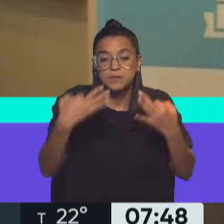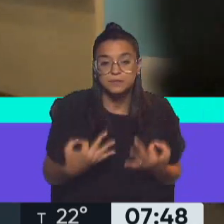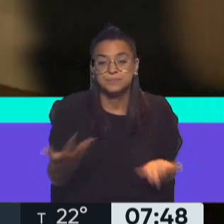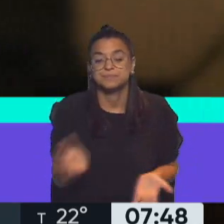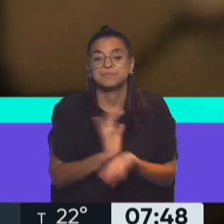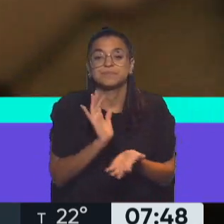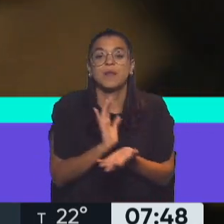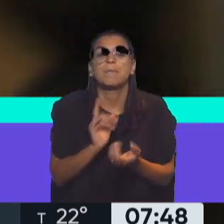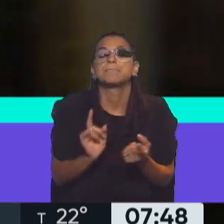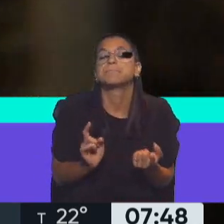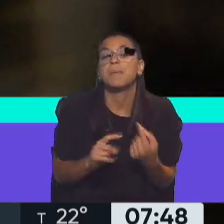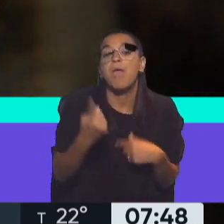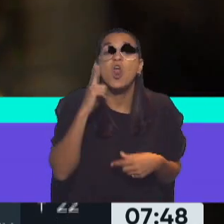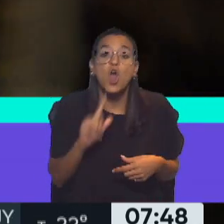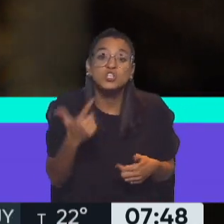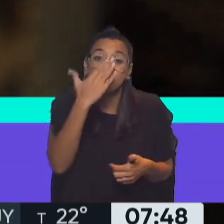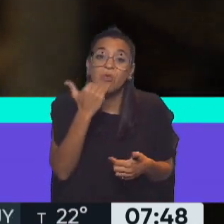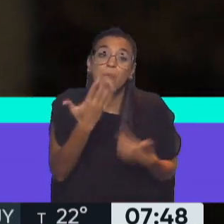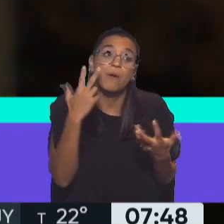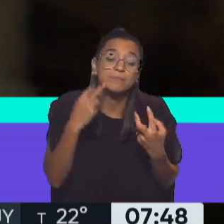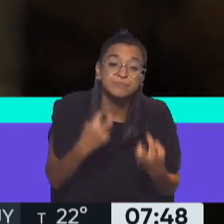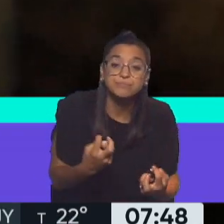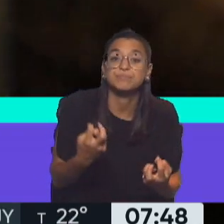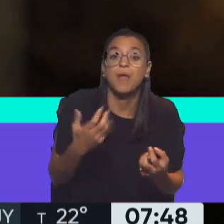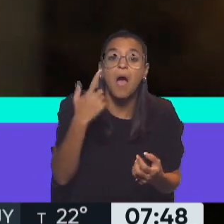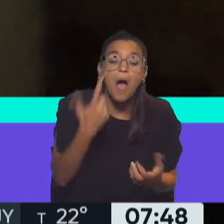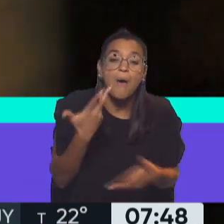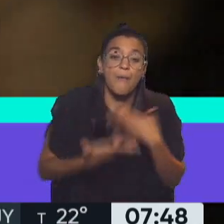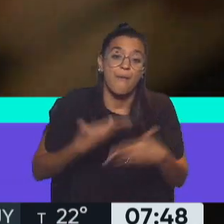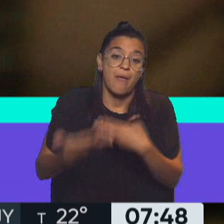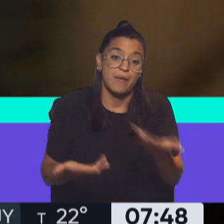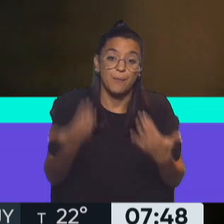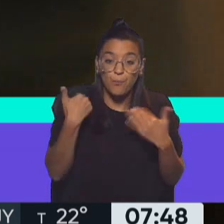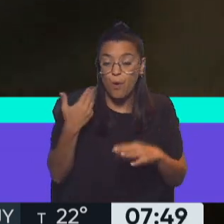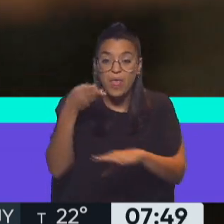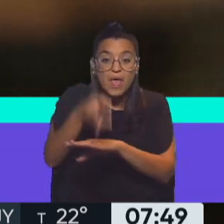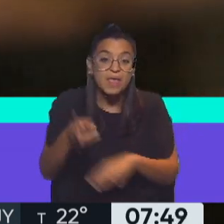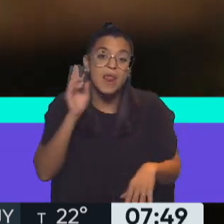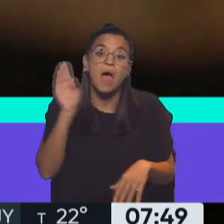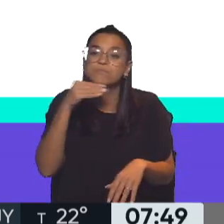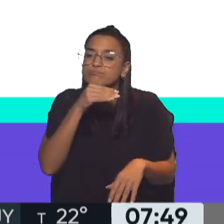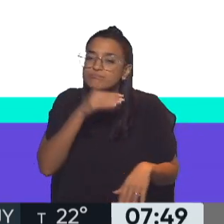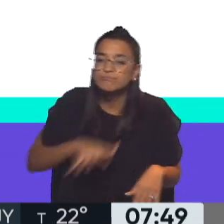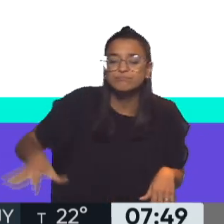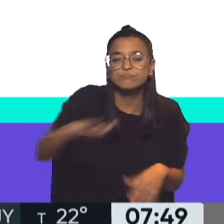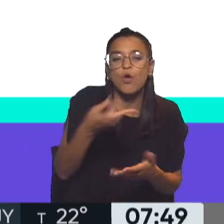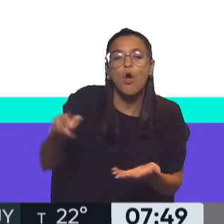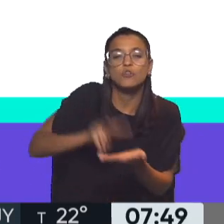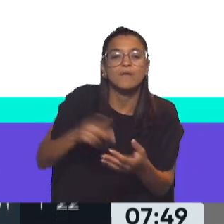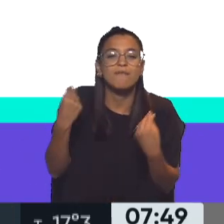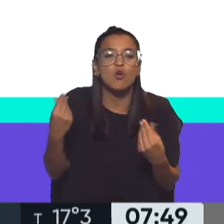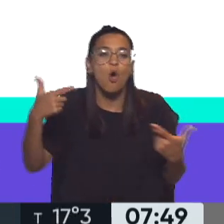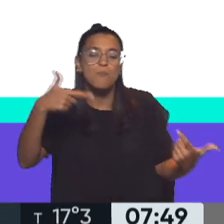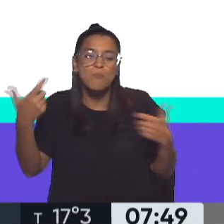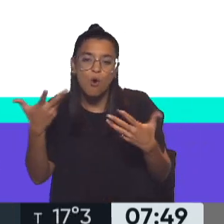inocencia. Ha tenido la posibilidad de observar y estar en la reconstrucción de los hechos. Me parece que en este caso lo único que ha